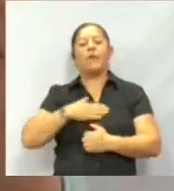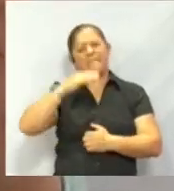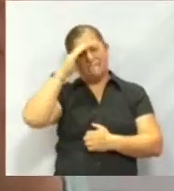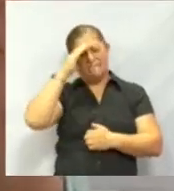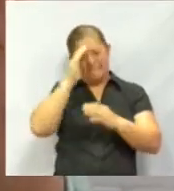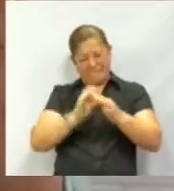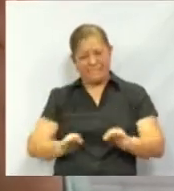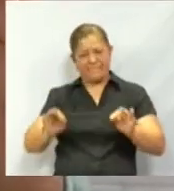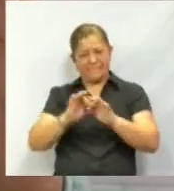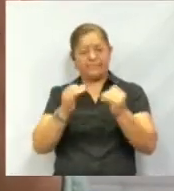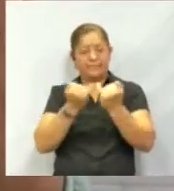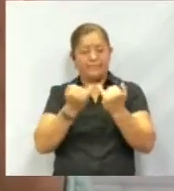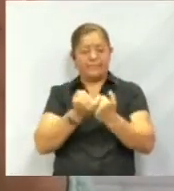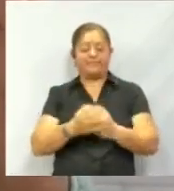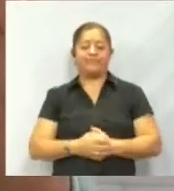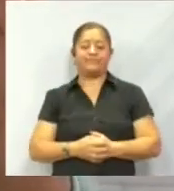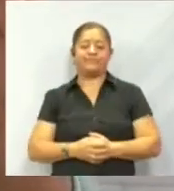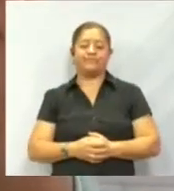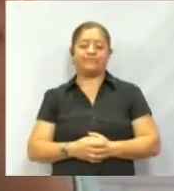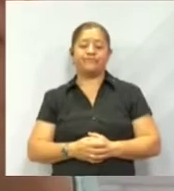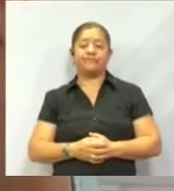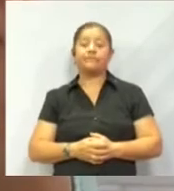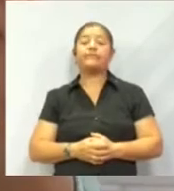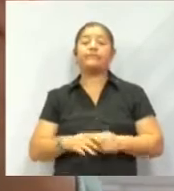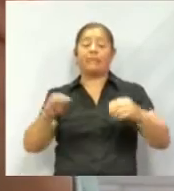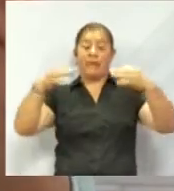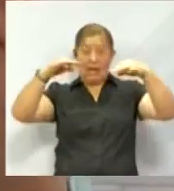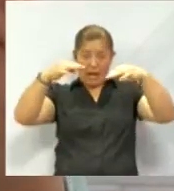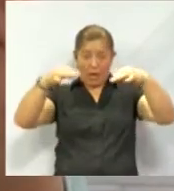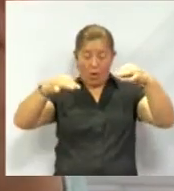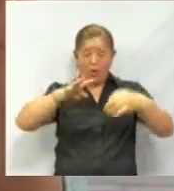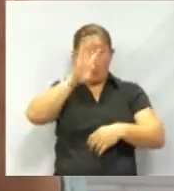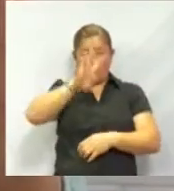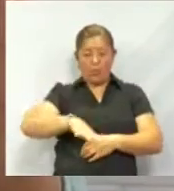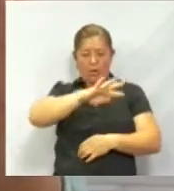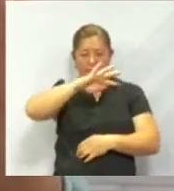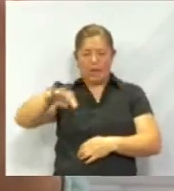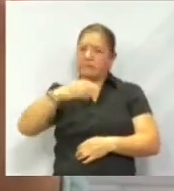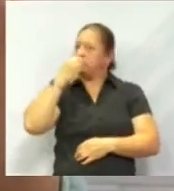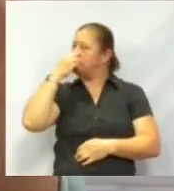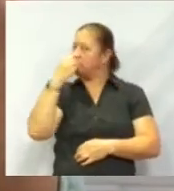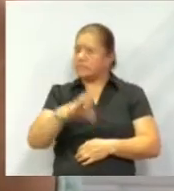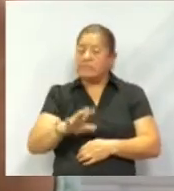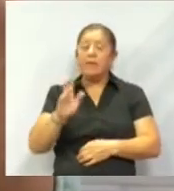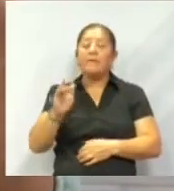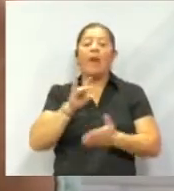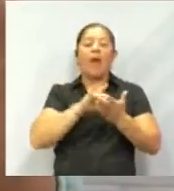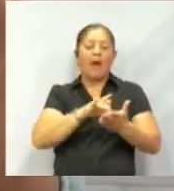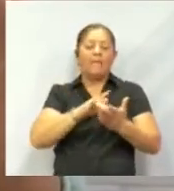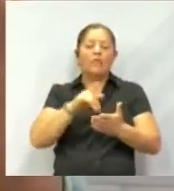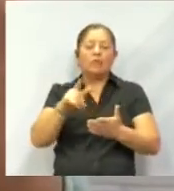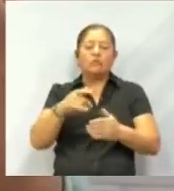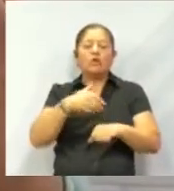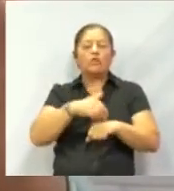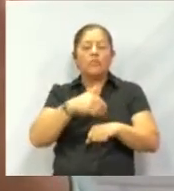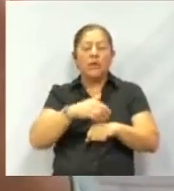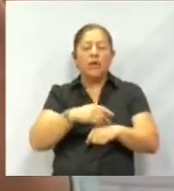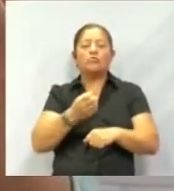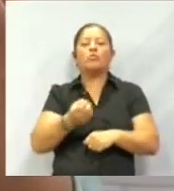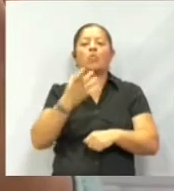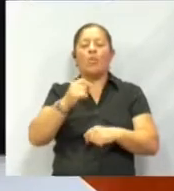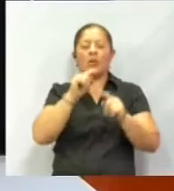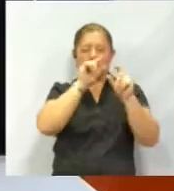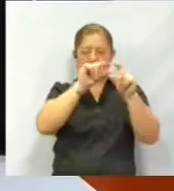resaltar además la importancia de la hoja cuadriculada como apoyo para la ubicación espacial de dígitos, cantidades y